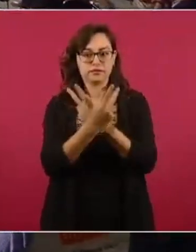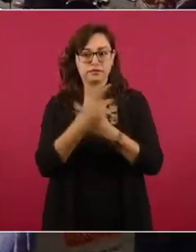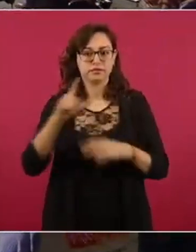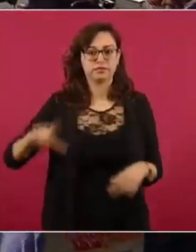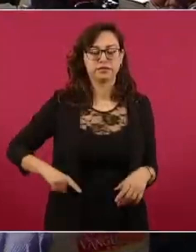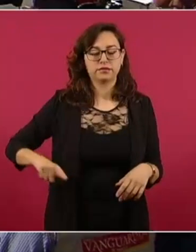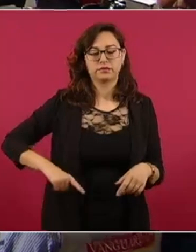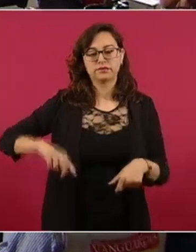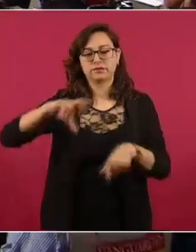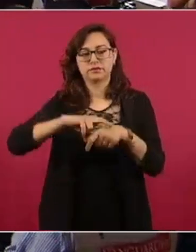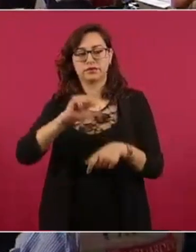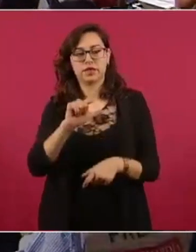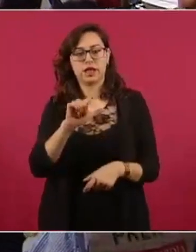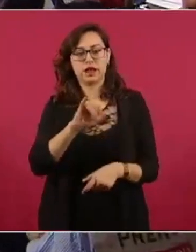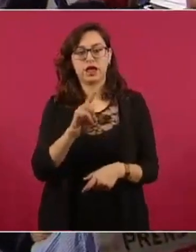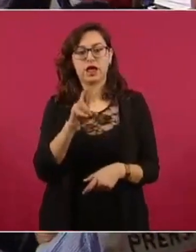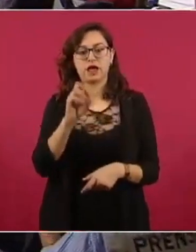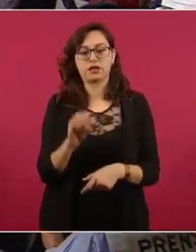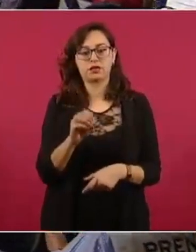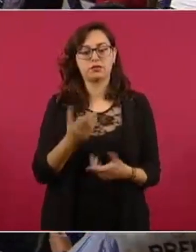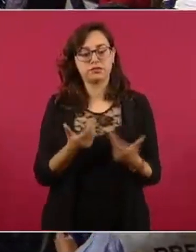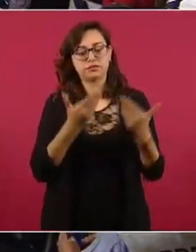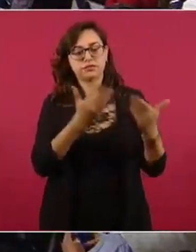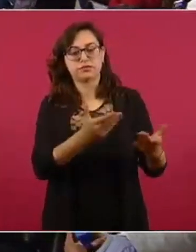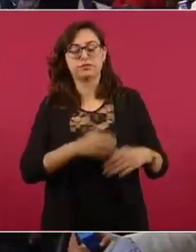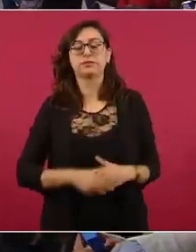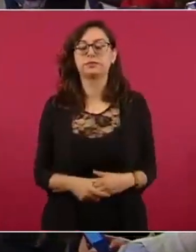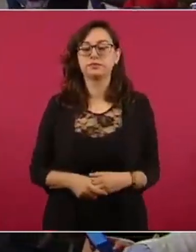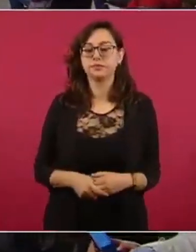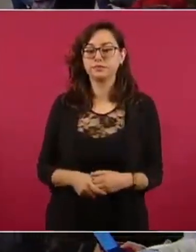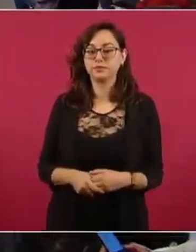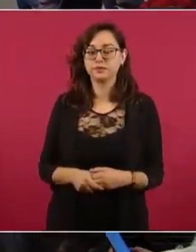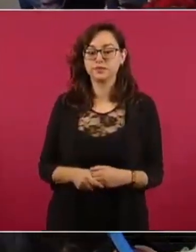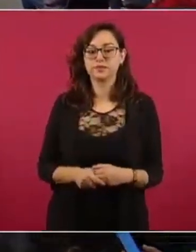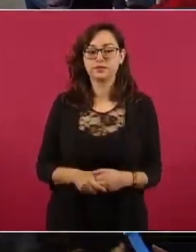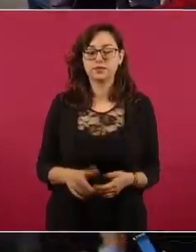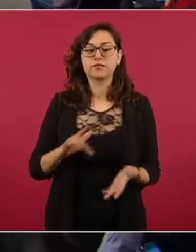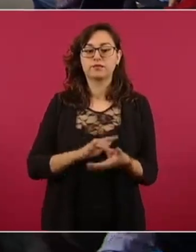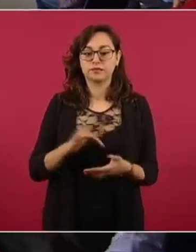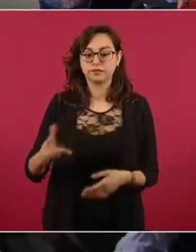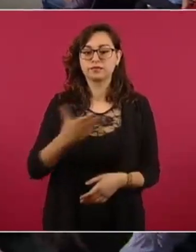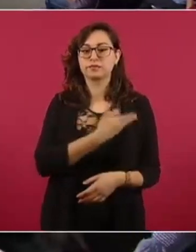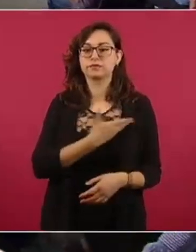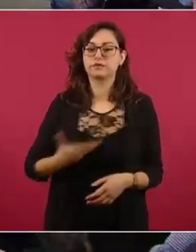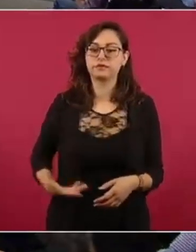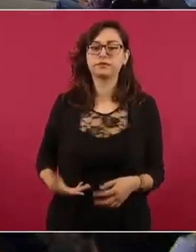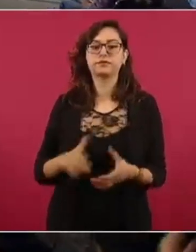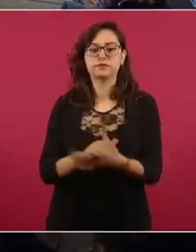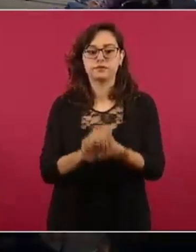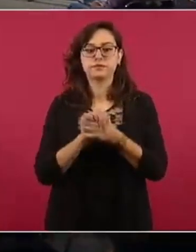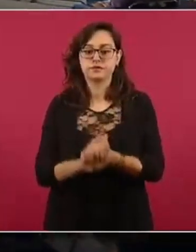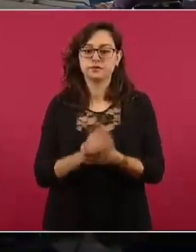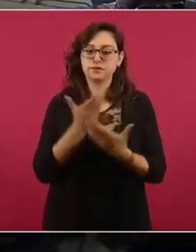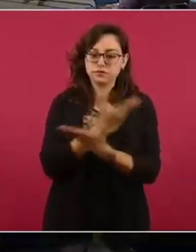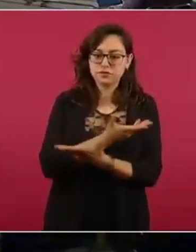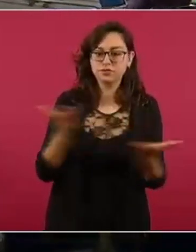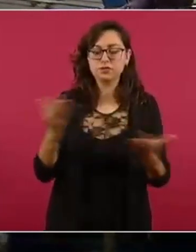Alejandro, te escuchamos. Gracias, señor presidente. Los saludo a usted y a todo México.